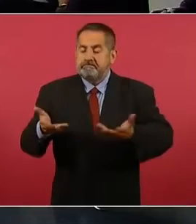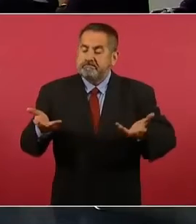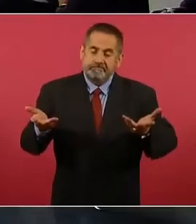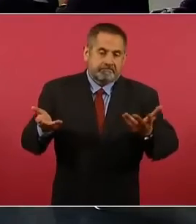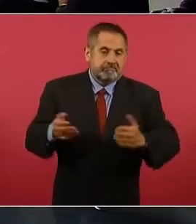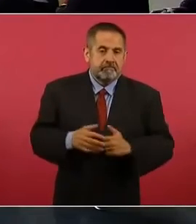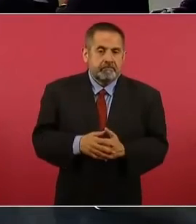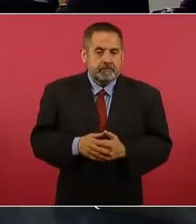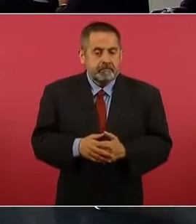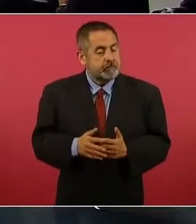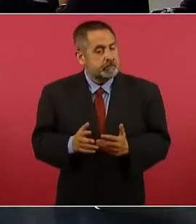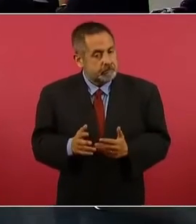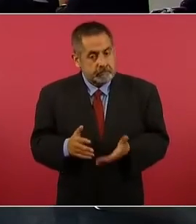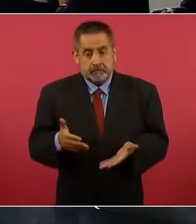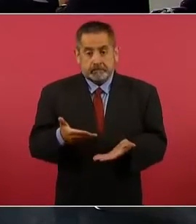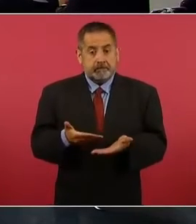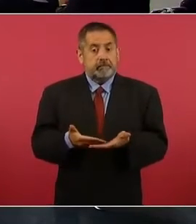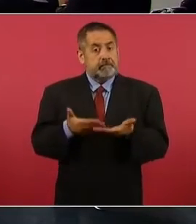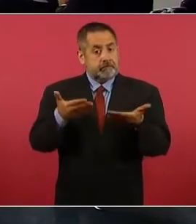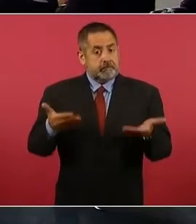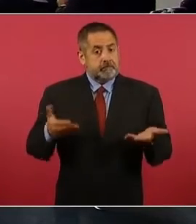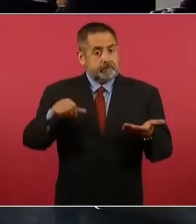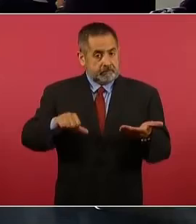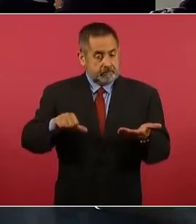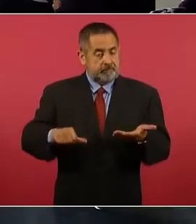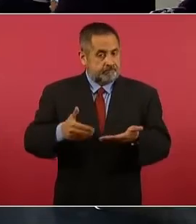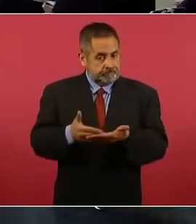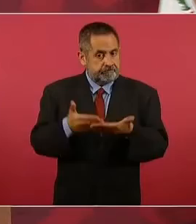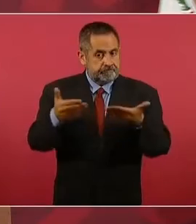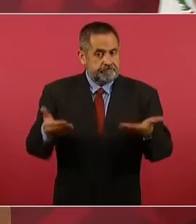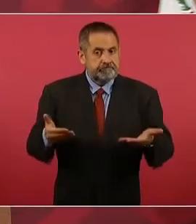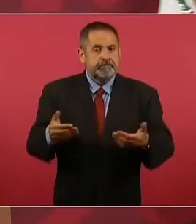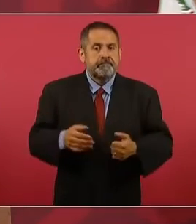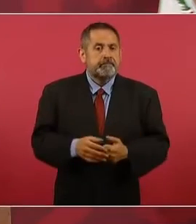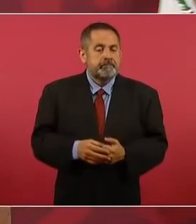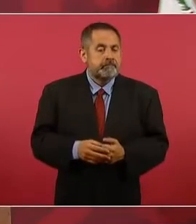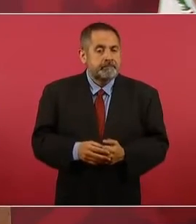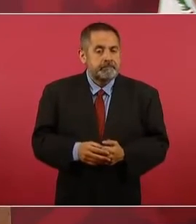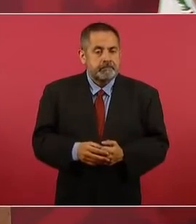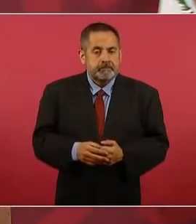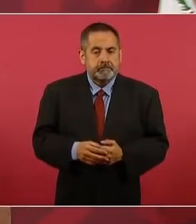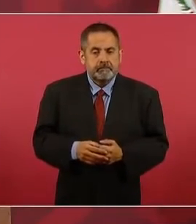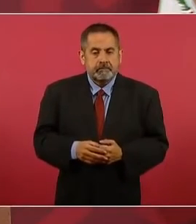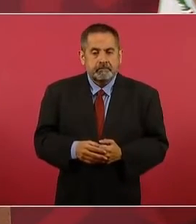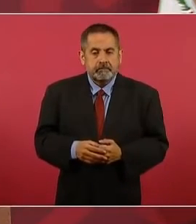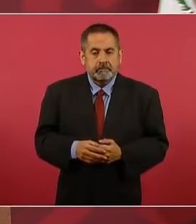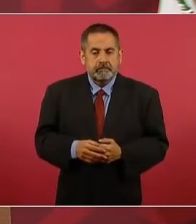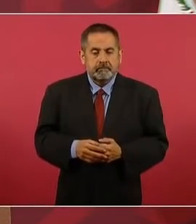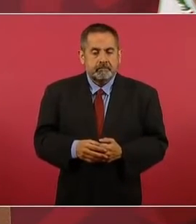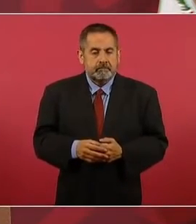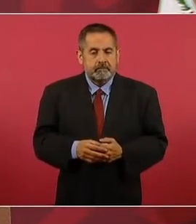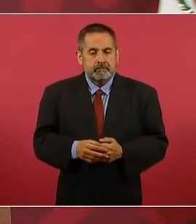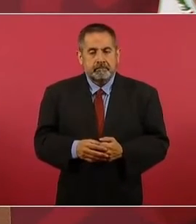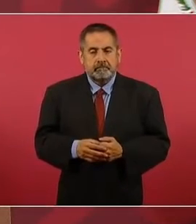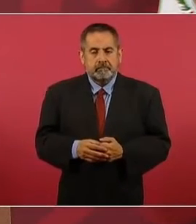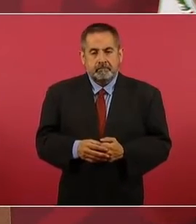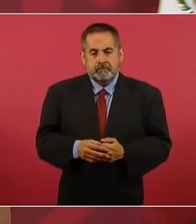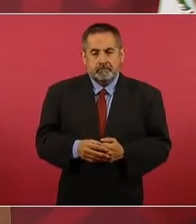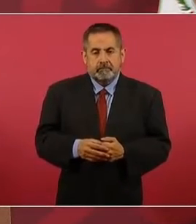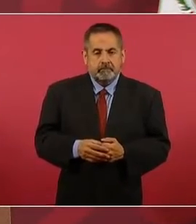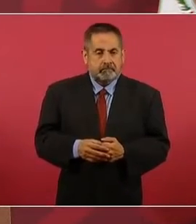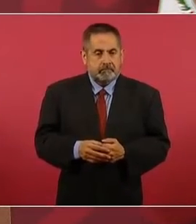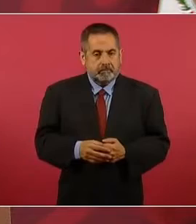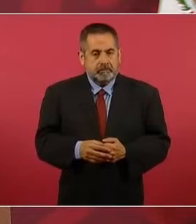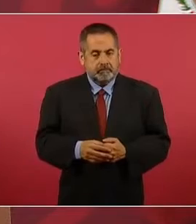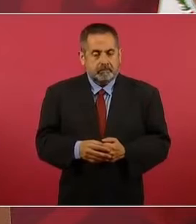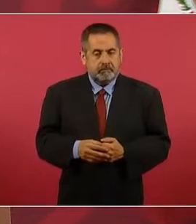Entonces, ahora con